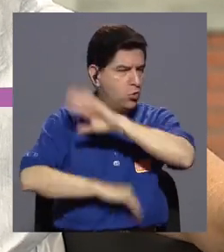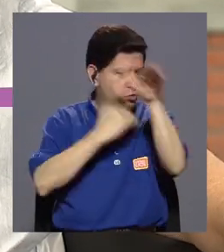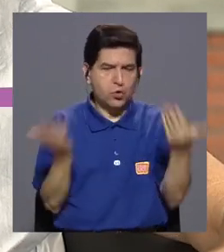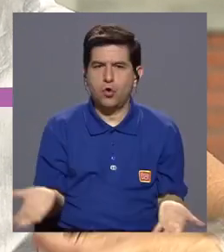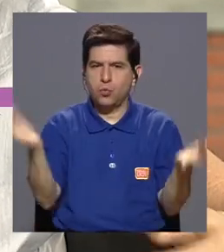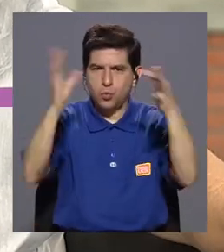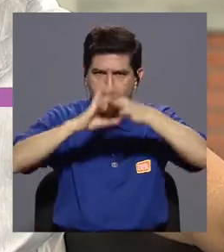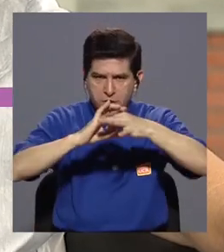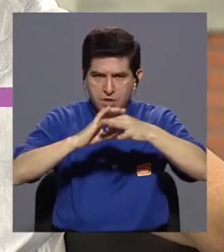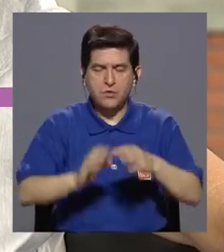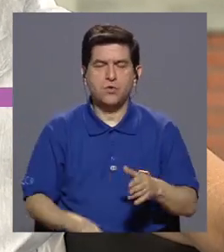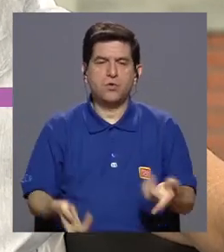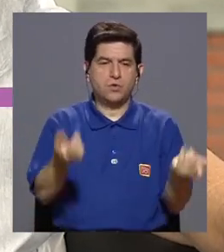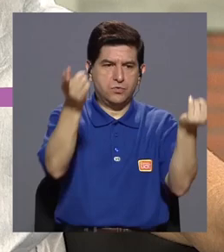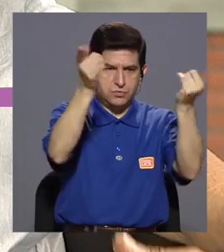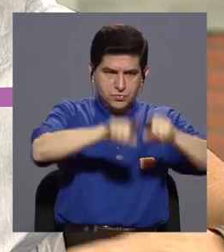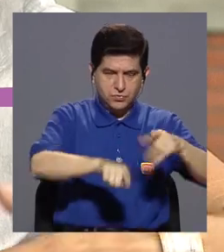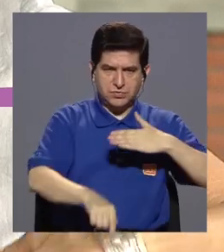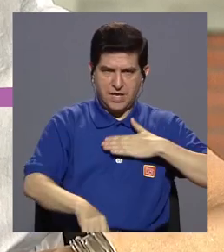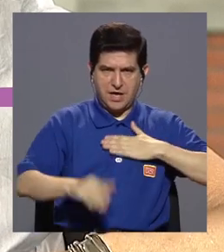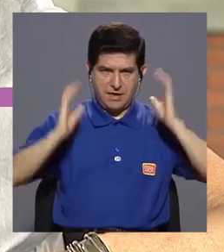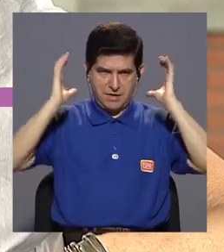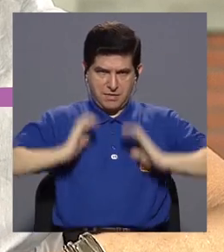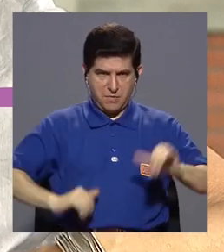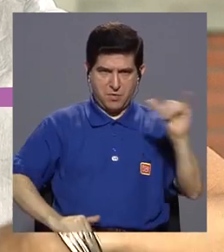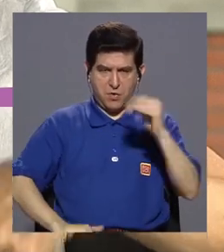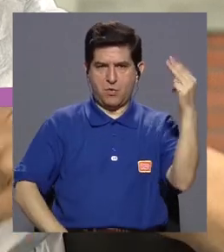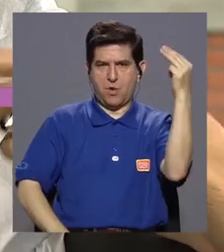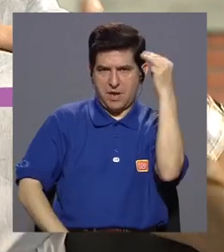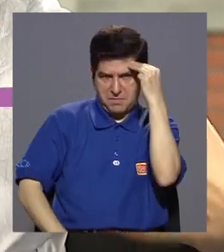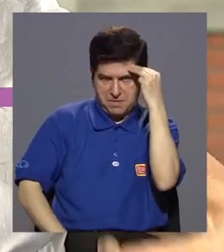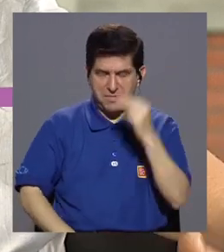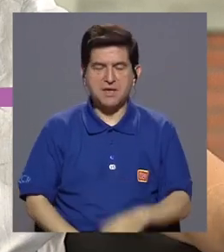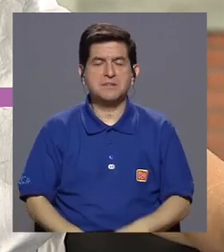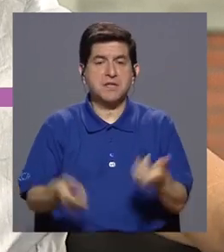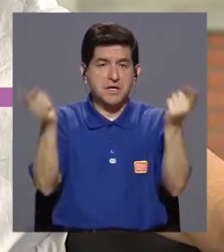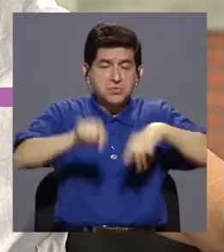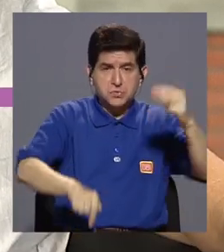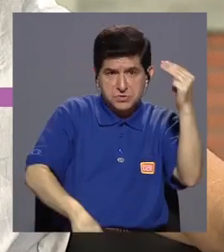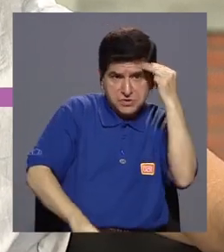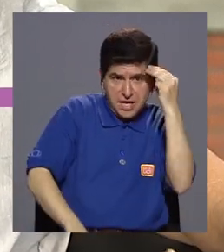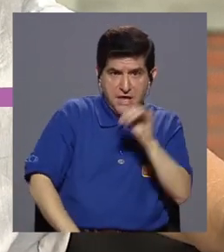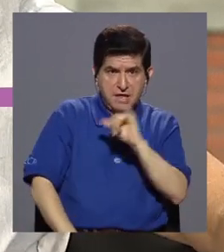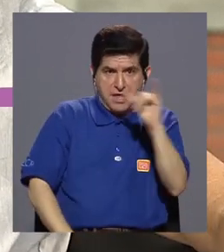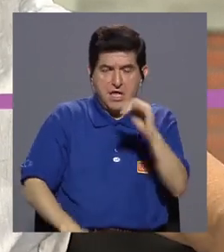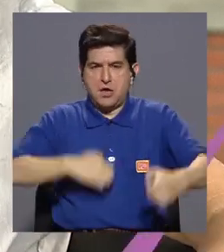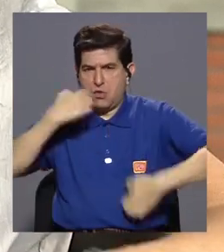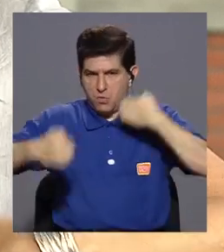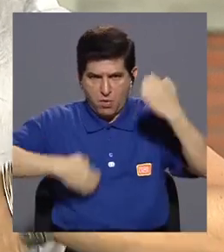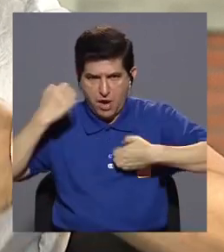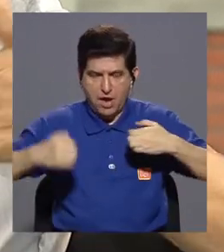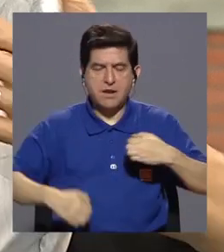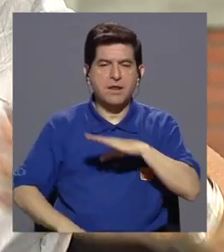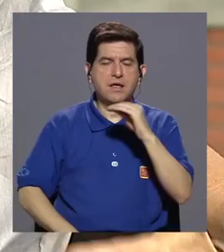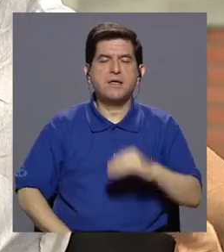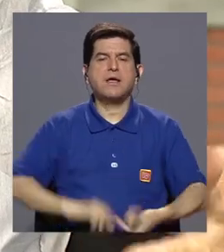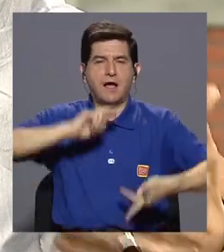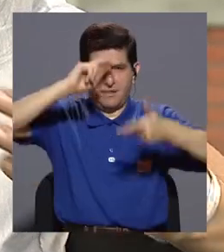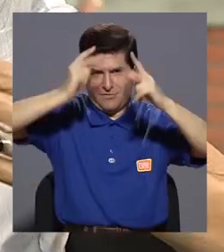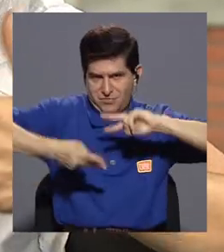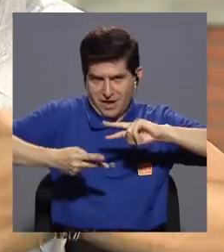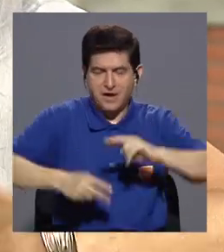todo junto. Lo que pasa en mi cuerpo pasa en mi mente, lo que pasa en mi mente pasa en mis emociones y viceversa.